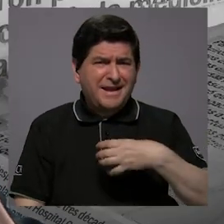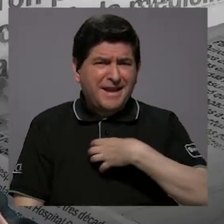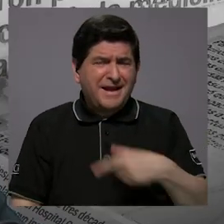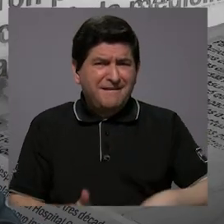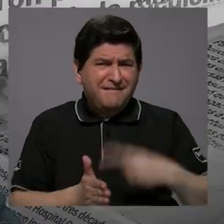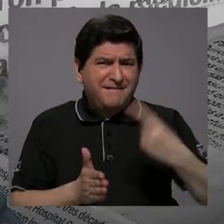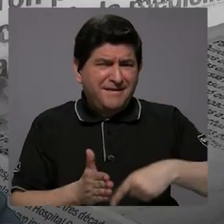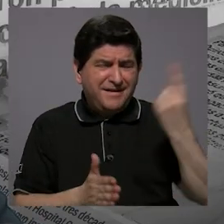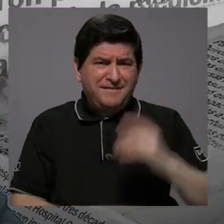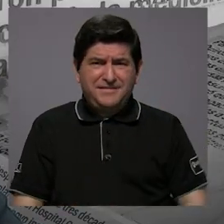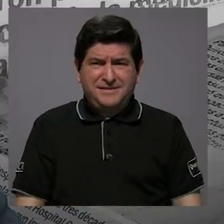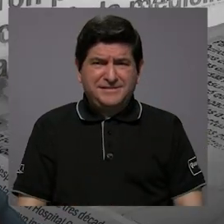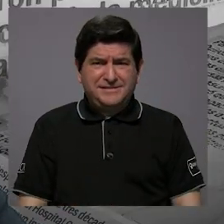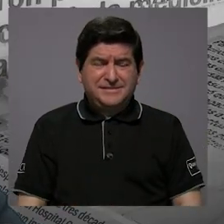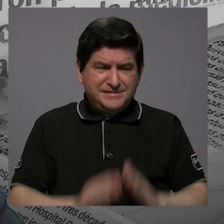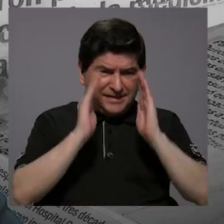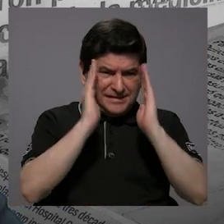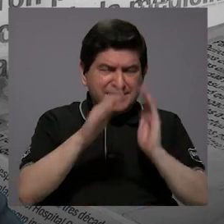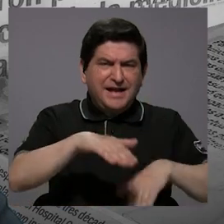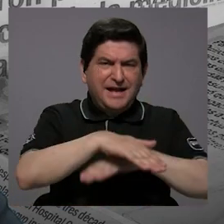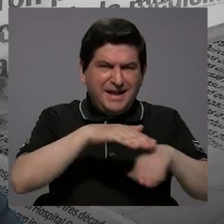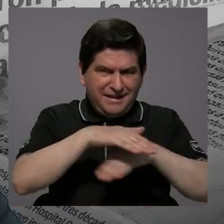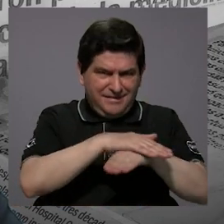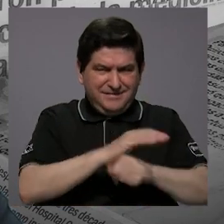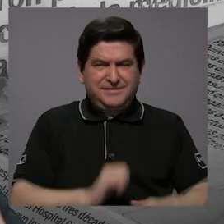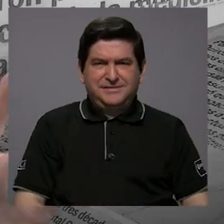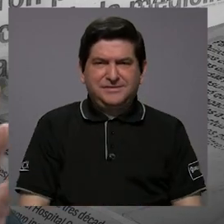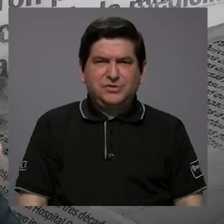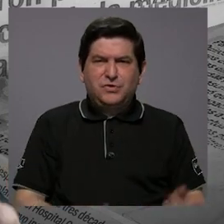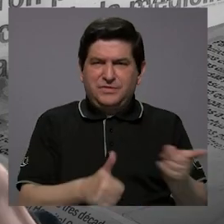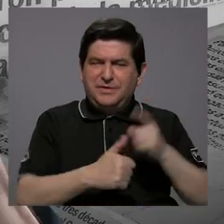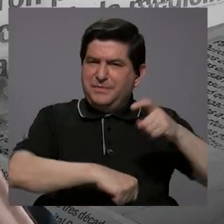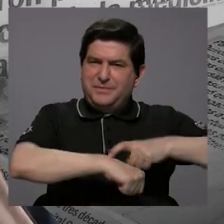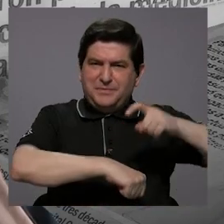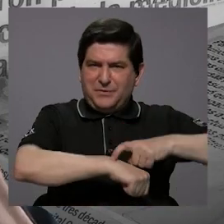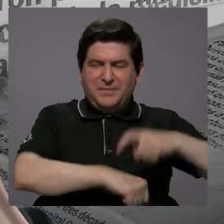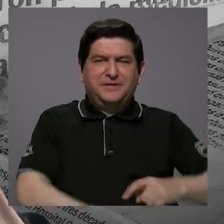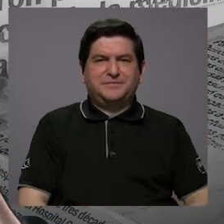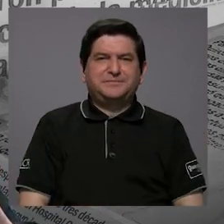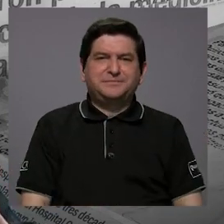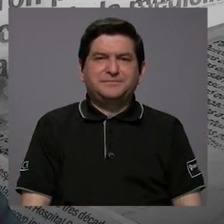veces es en cuanto a la atención básica inicial, ¿verdad?